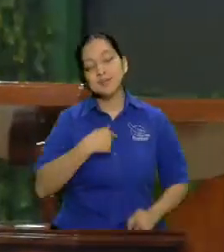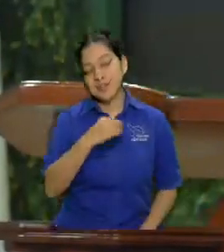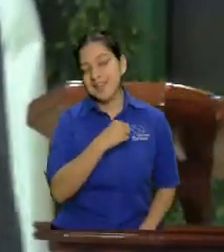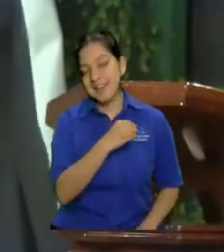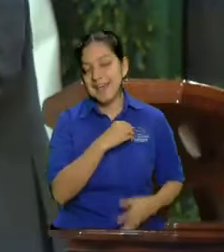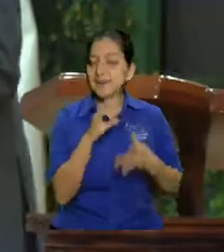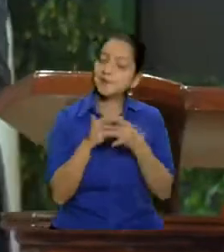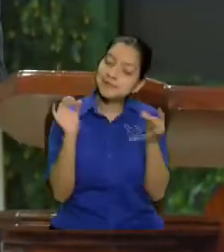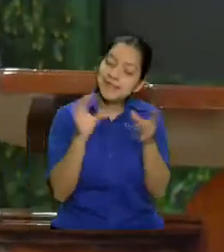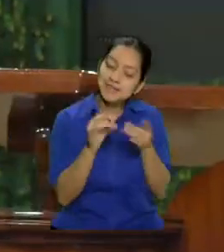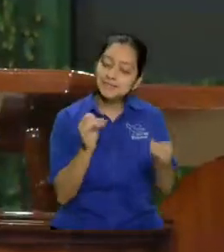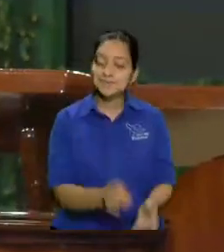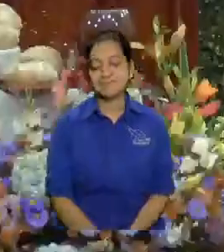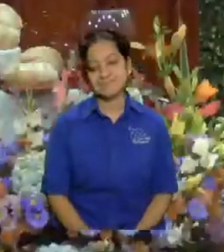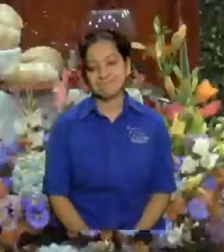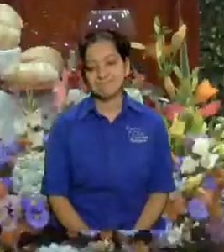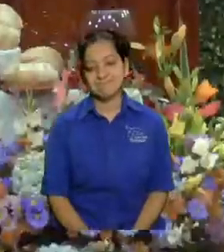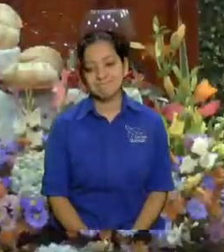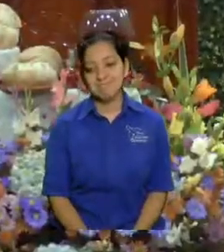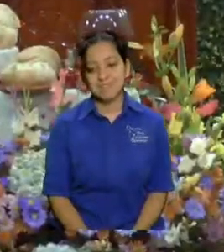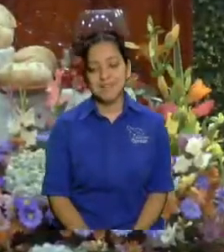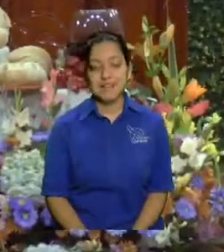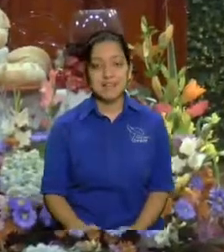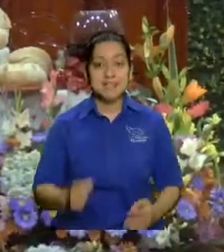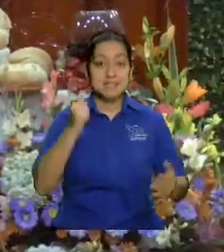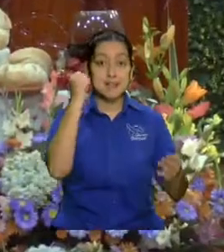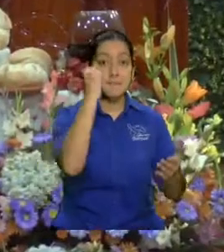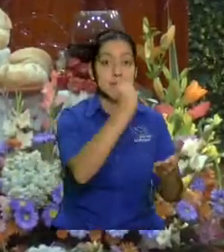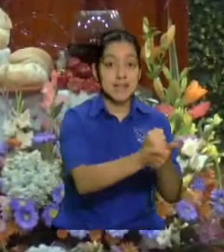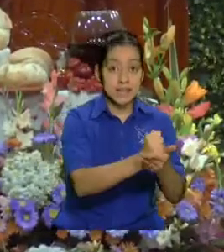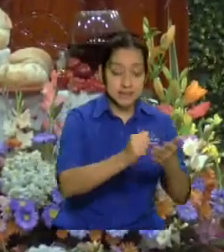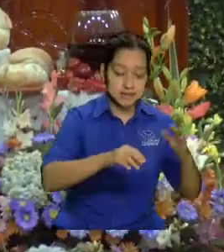es que entonces se marcan territorios